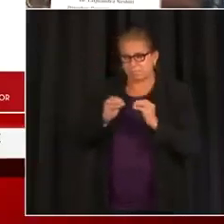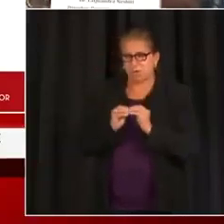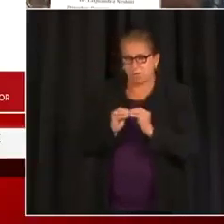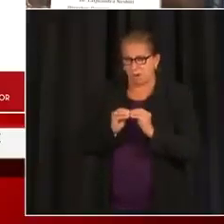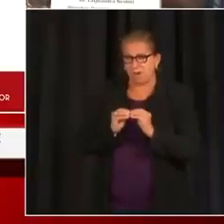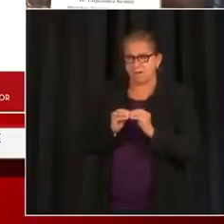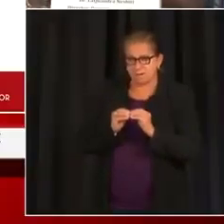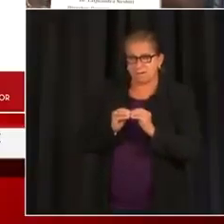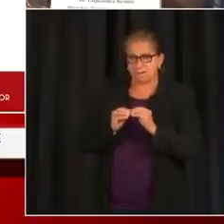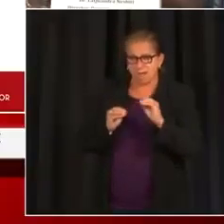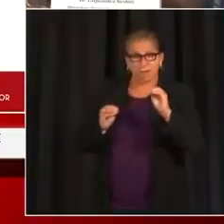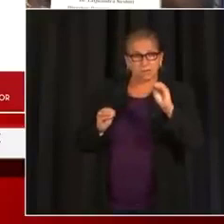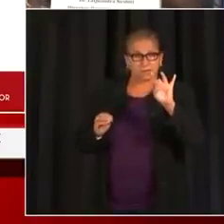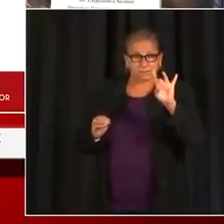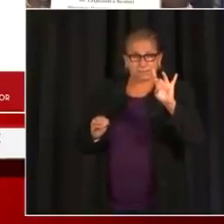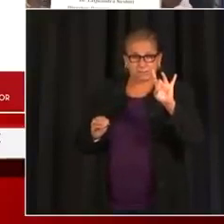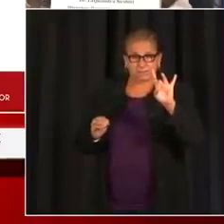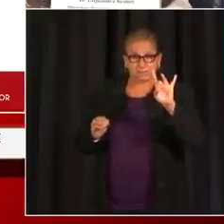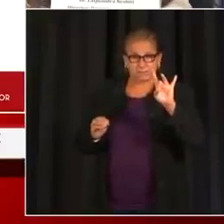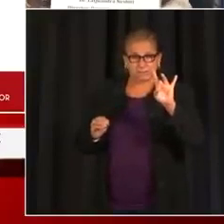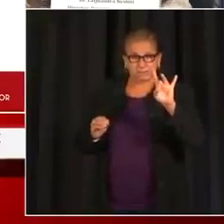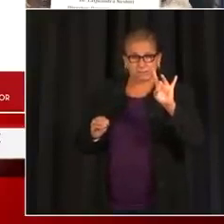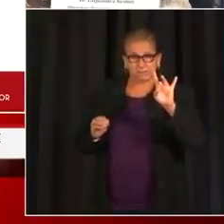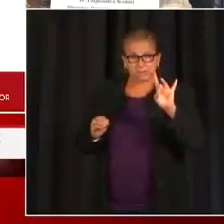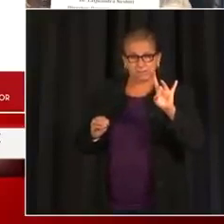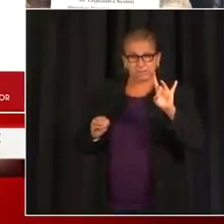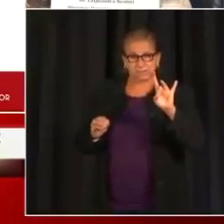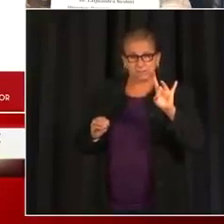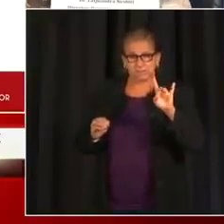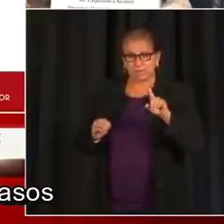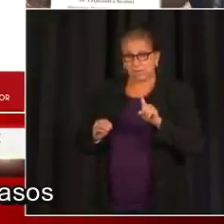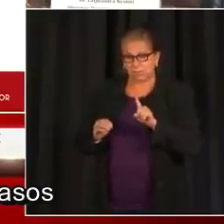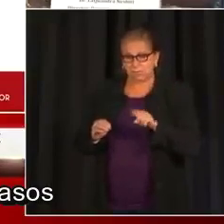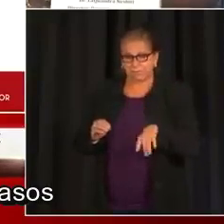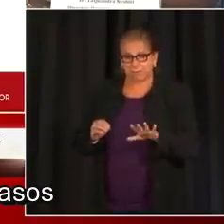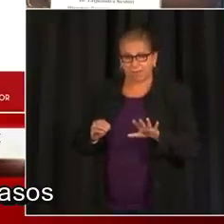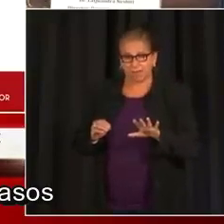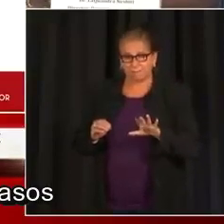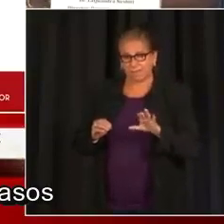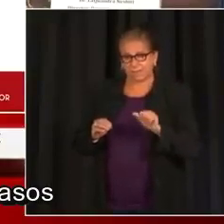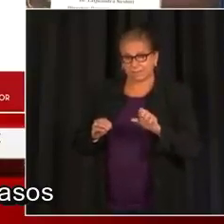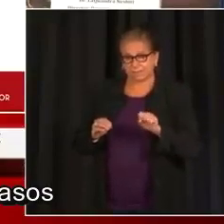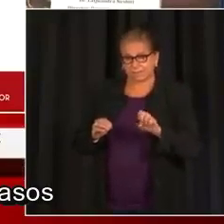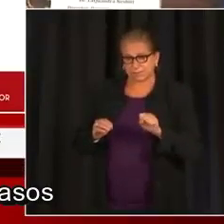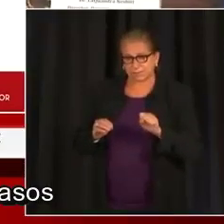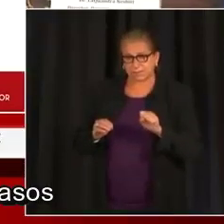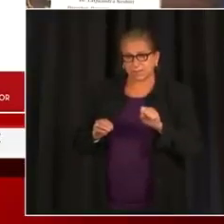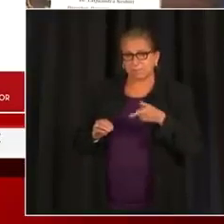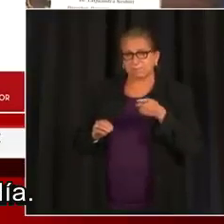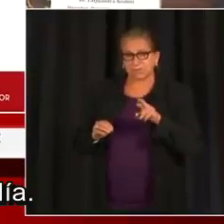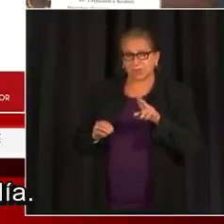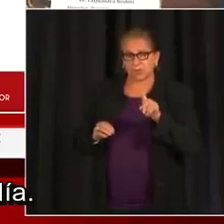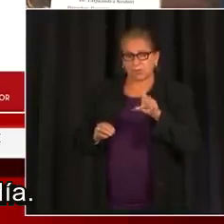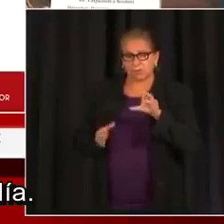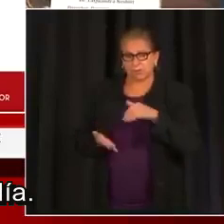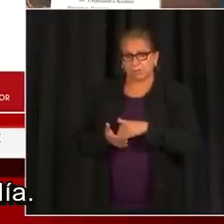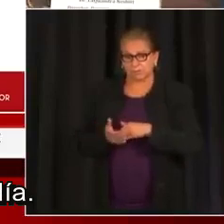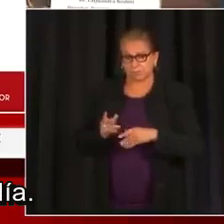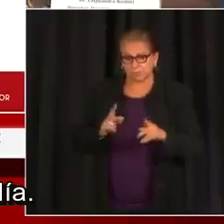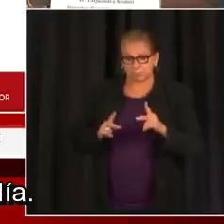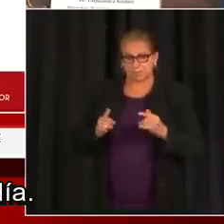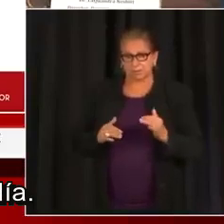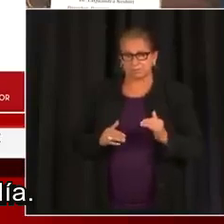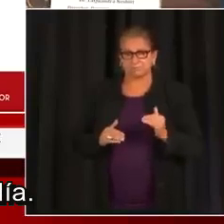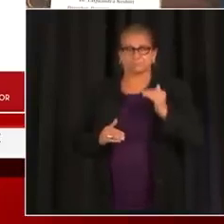Ahora está sobre ocho después de haber visto cinco casos incluso por 100 mil